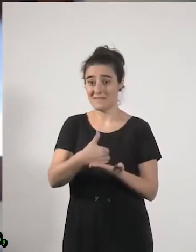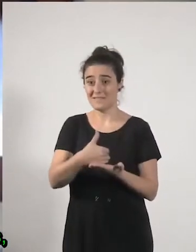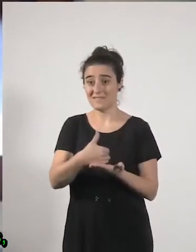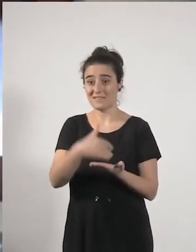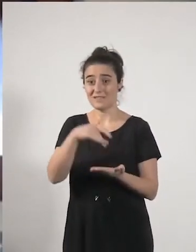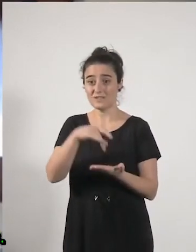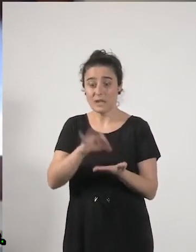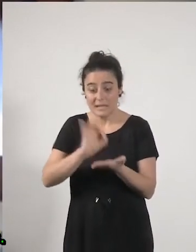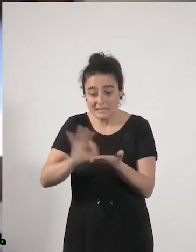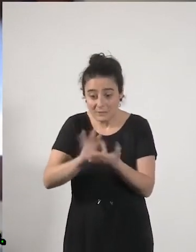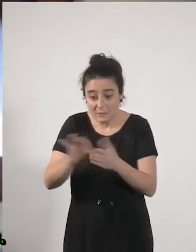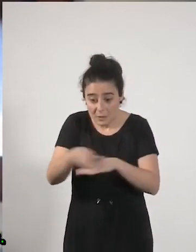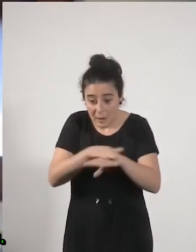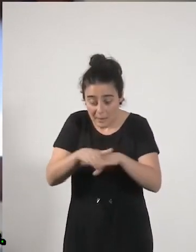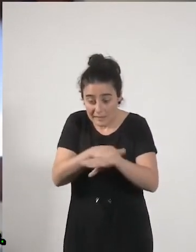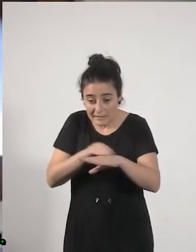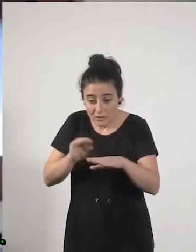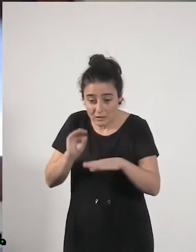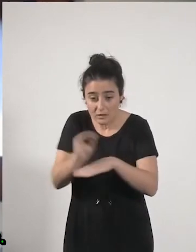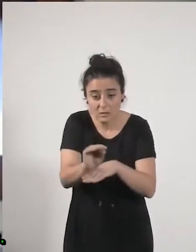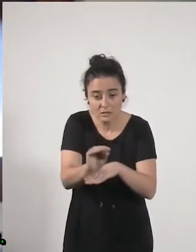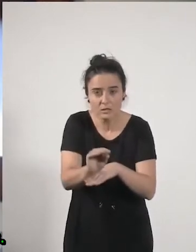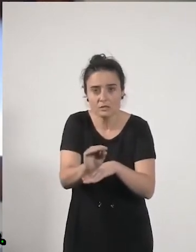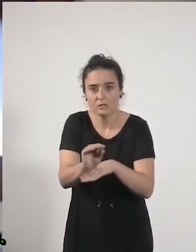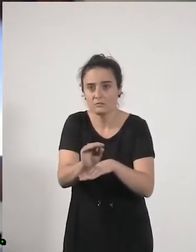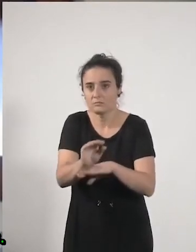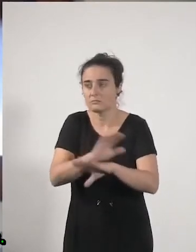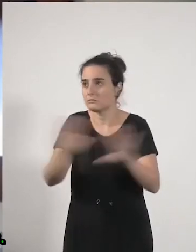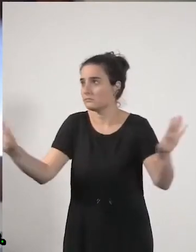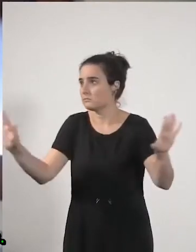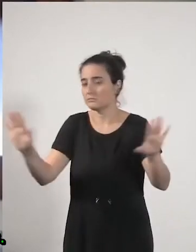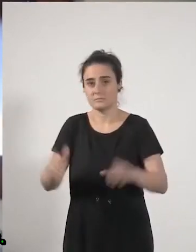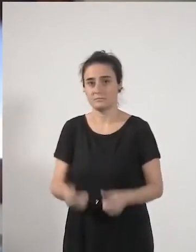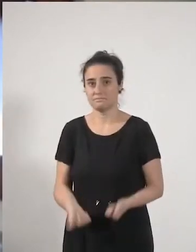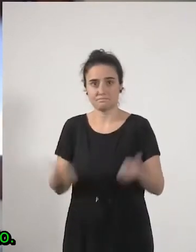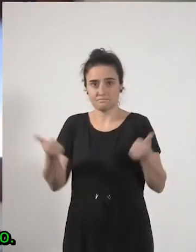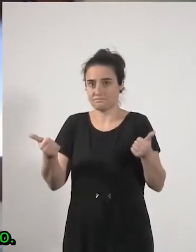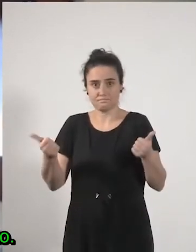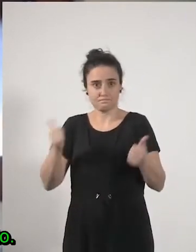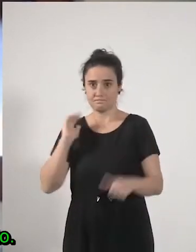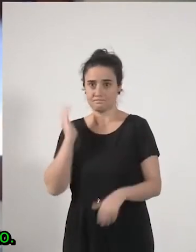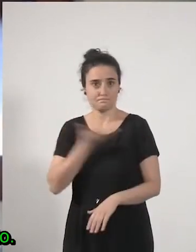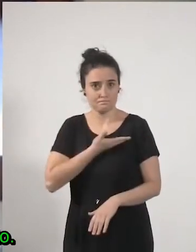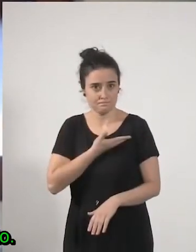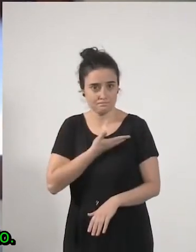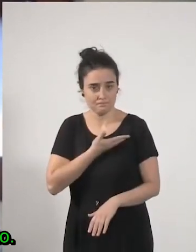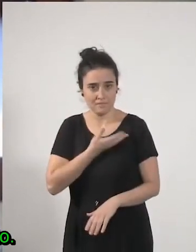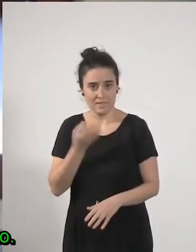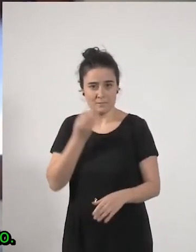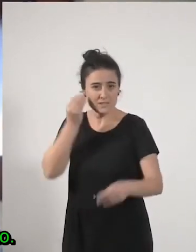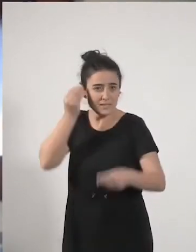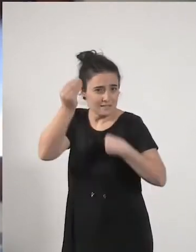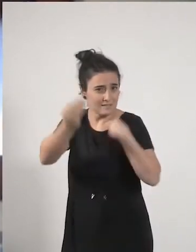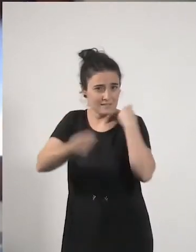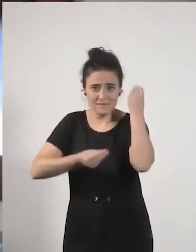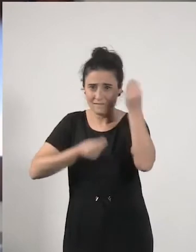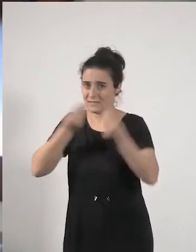básicos estamos perdidas estamos absolutamente perdidas por favor reflexionemos sobre esto